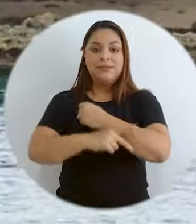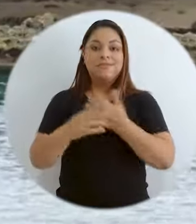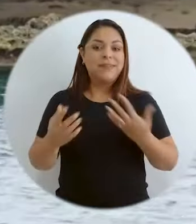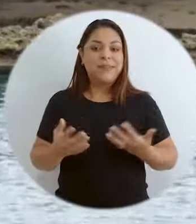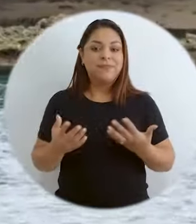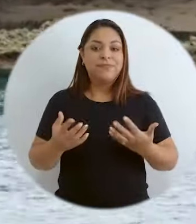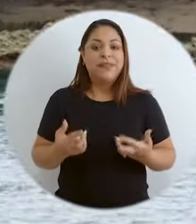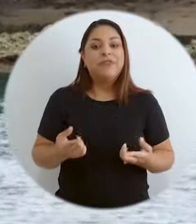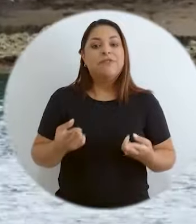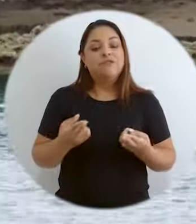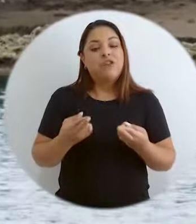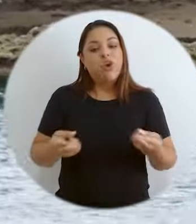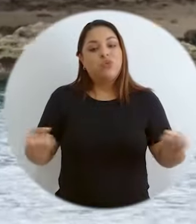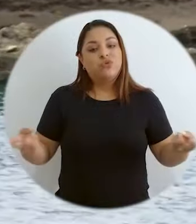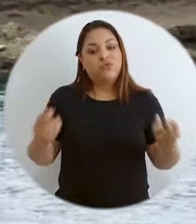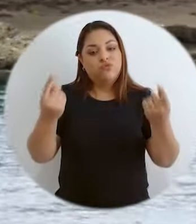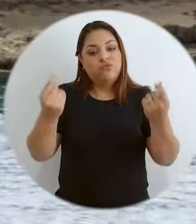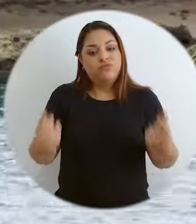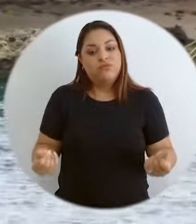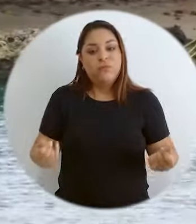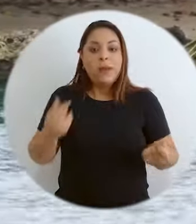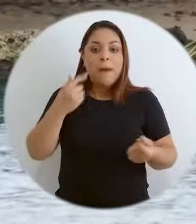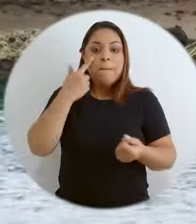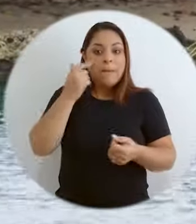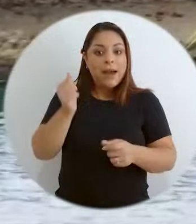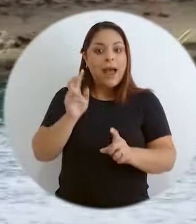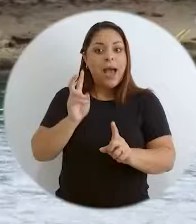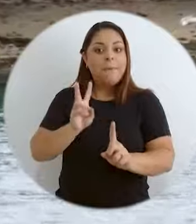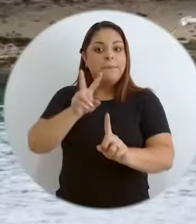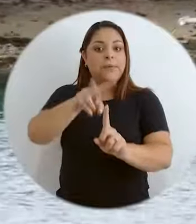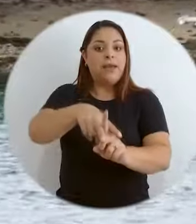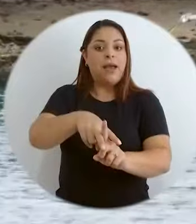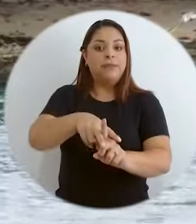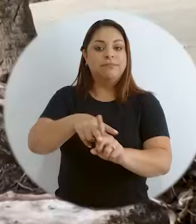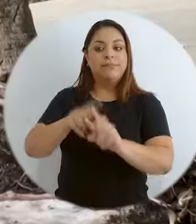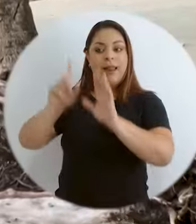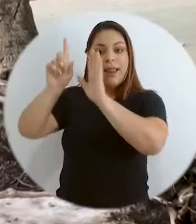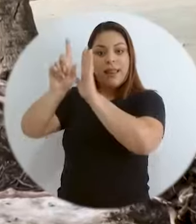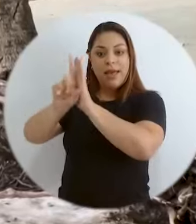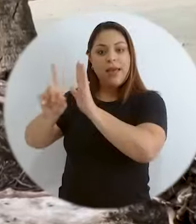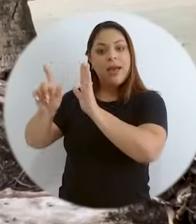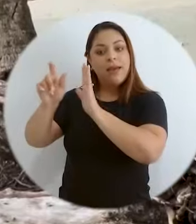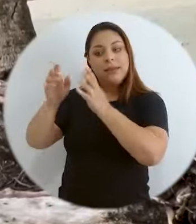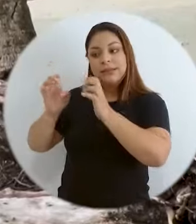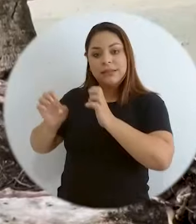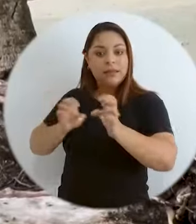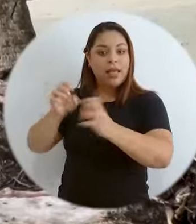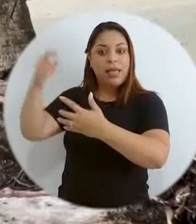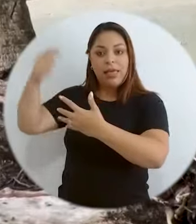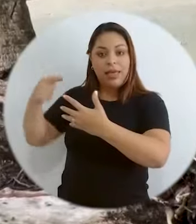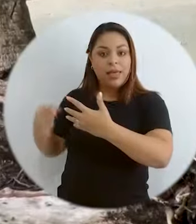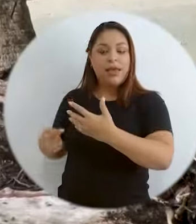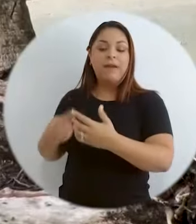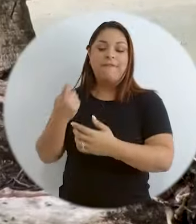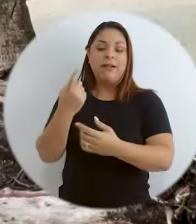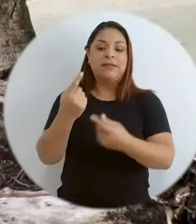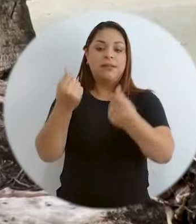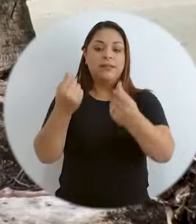que nos ha faltado como país son los recursos para implementar precisamente